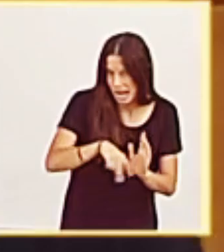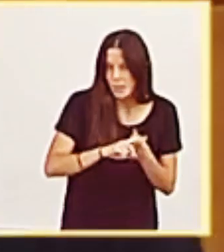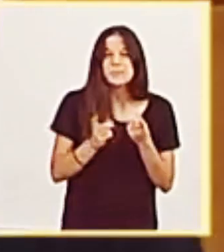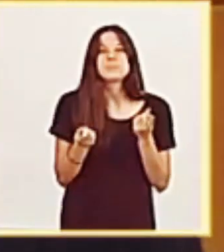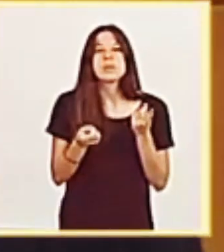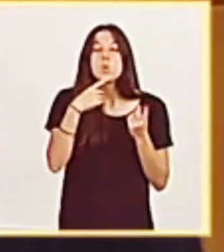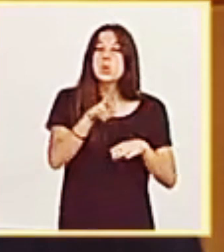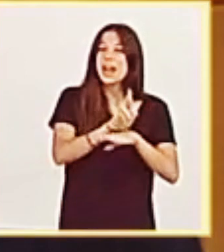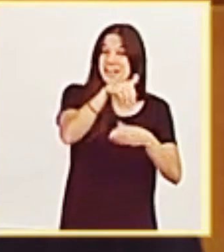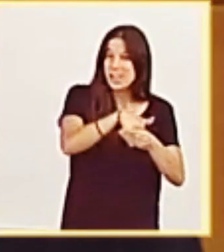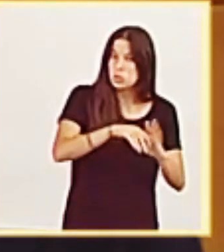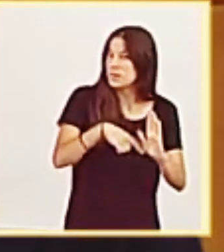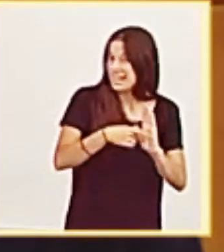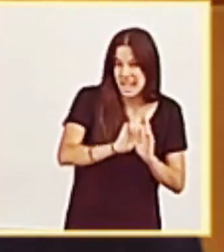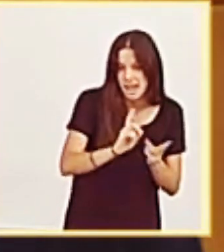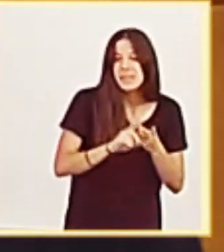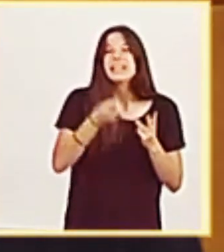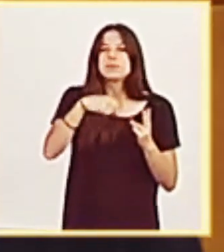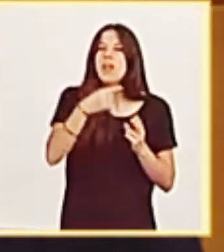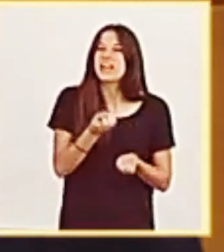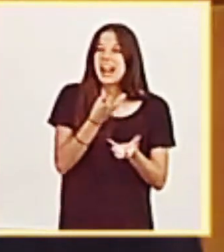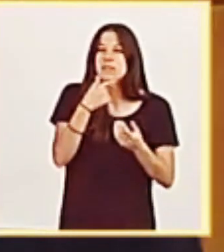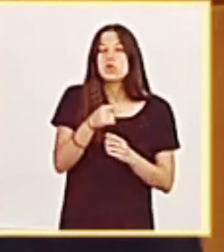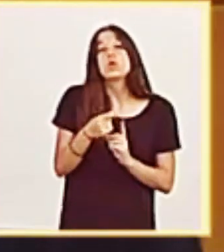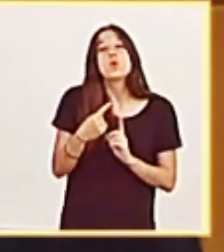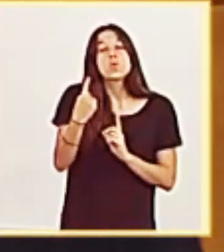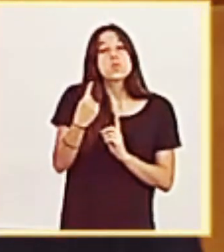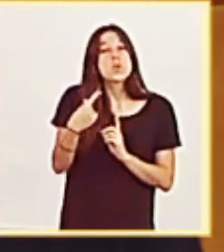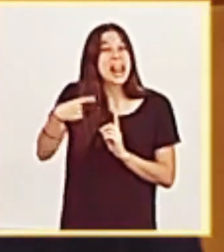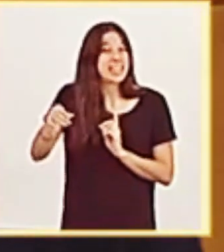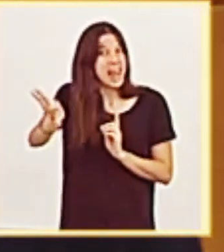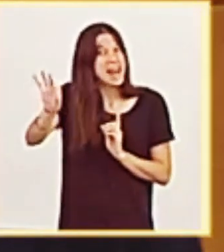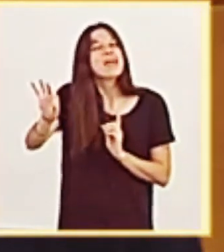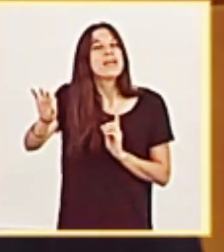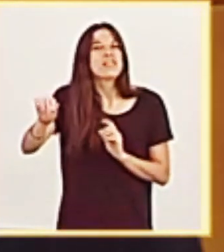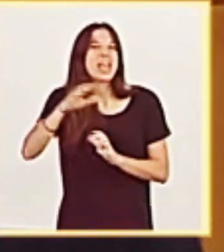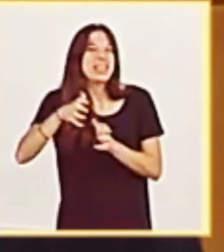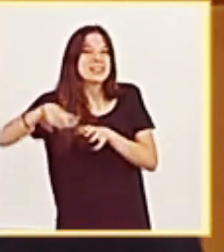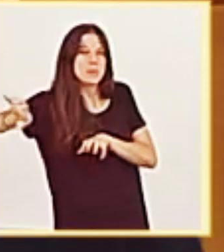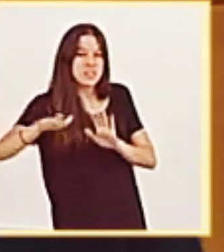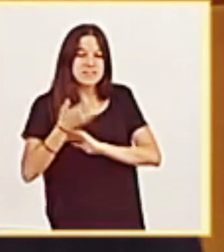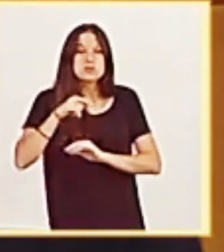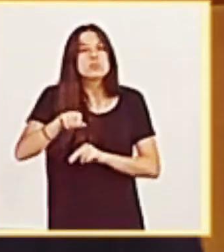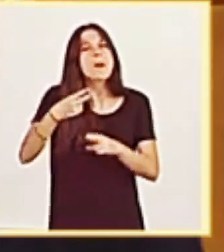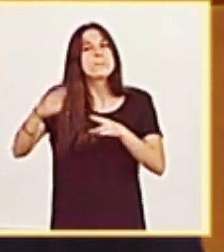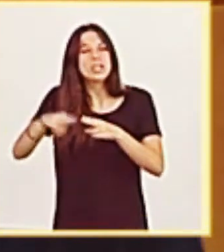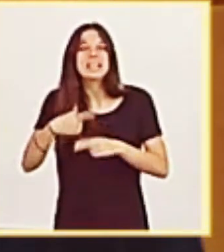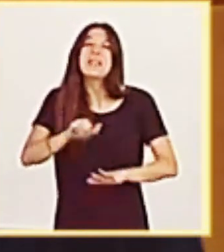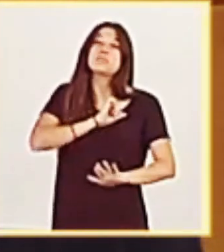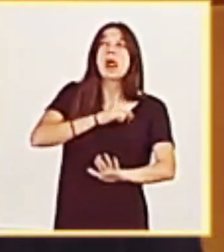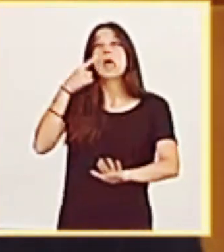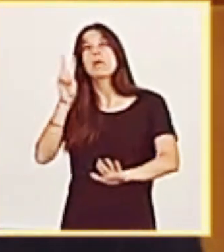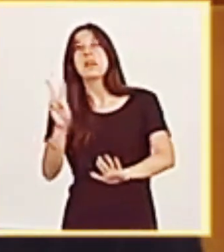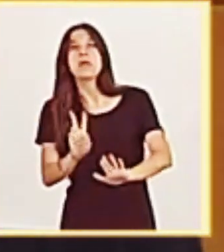ilegal y una declaración unilateral de independencia. Eso es lo que hizo una política de esperar y ver.